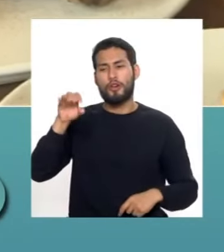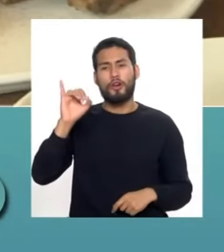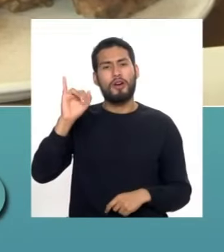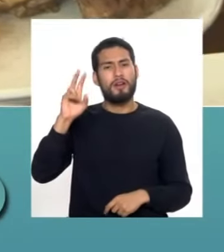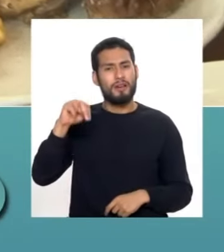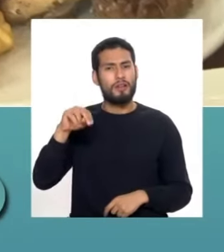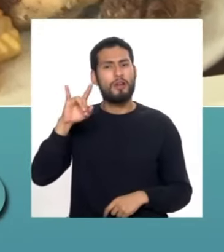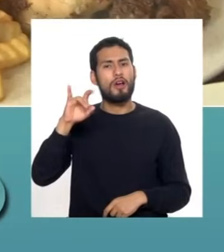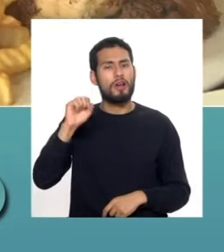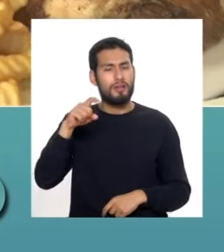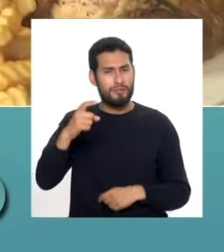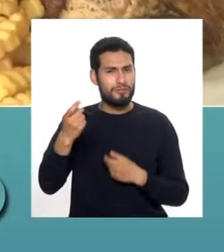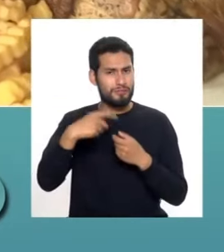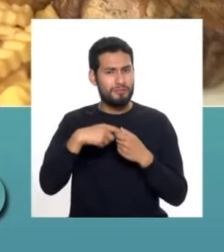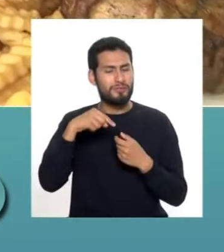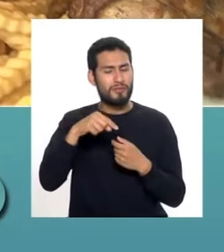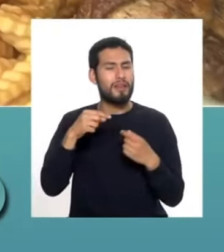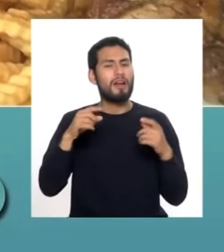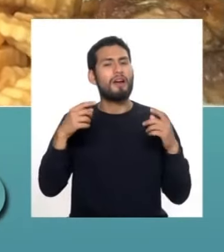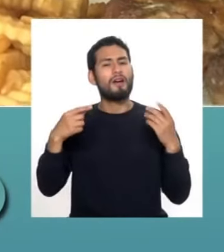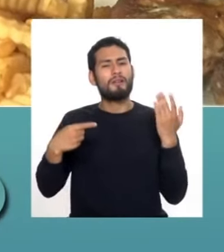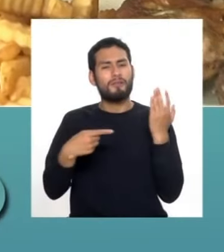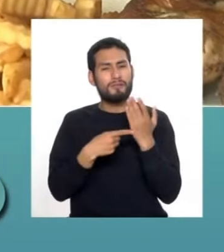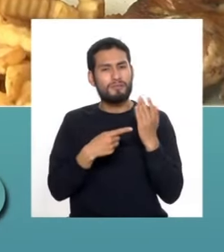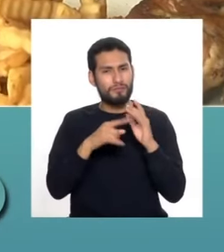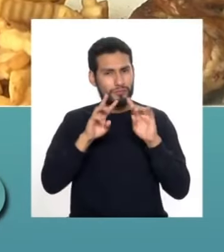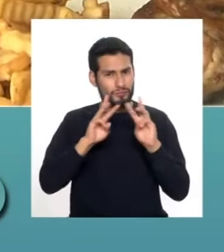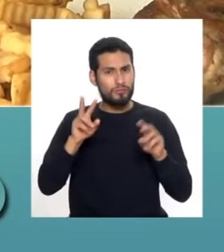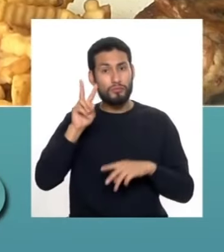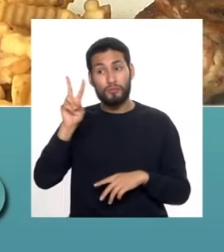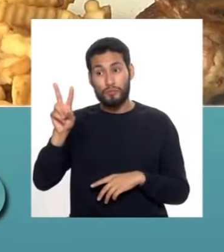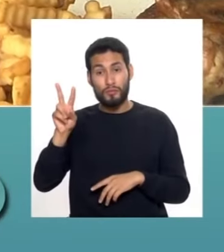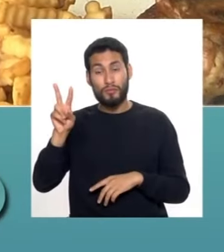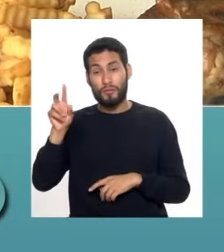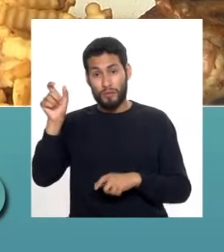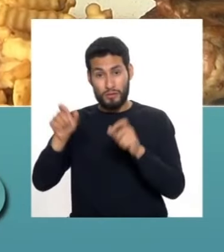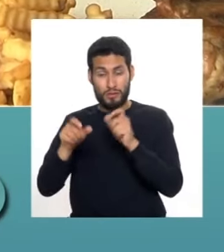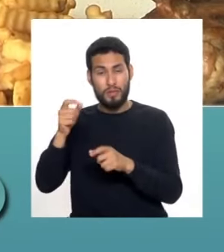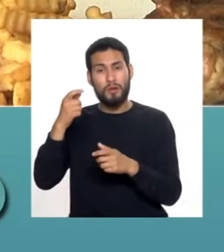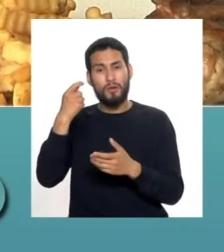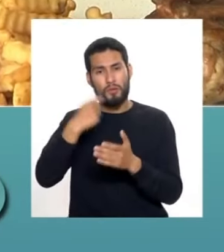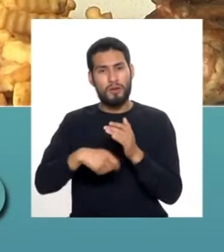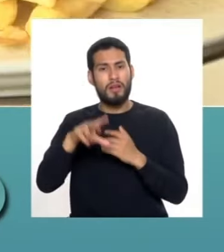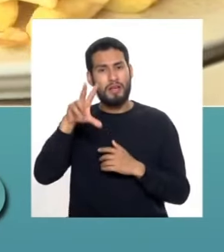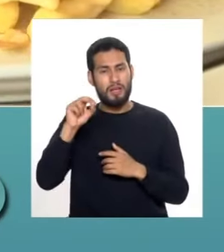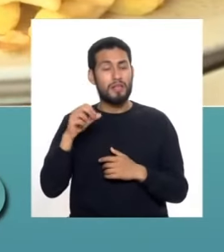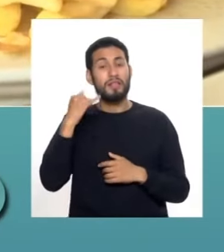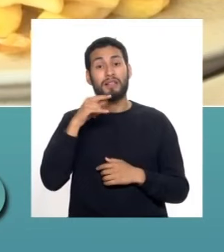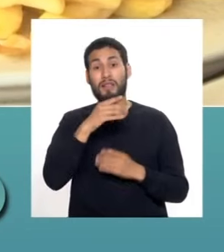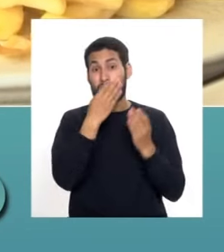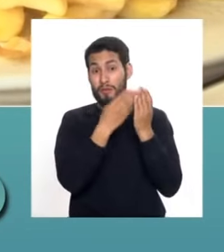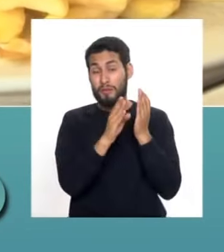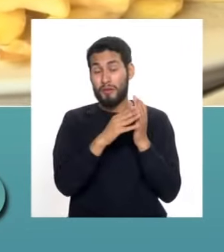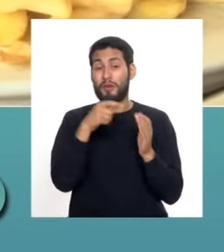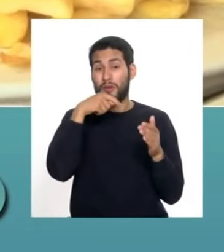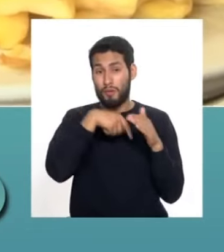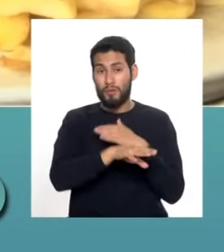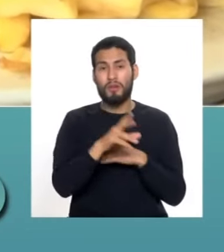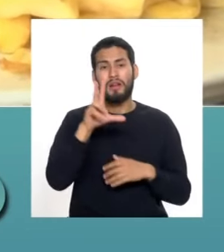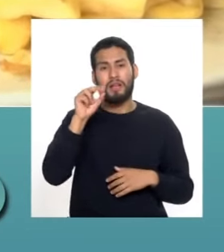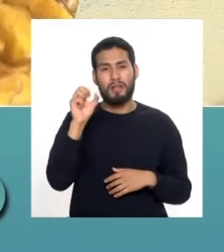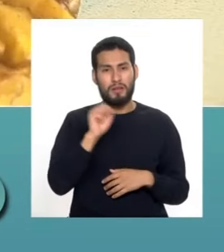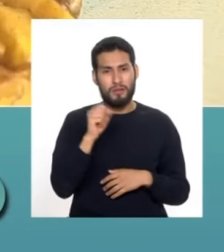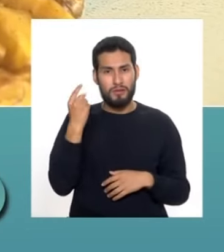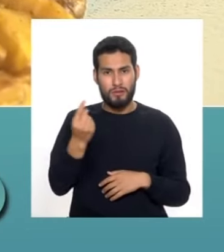digitalmente. Son 2 por 30 y el día del evento en La Puerta también están a la venta las entradas a 30